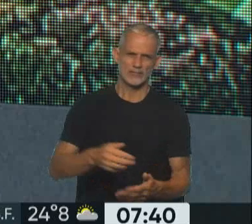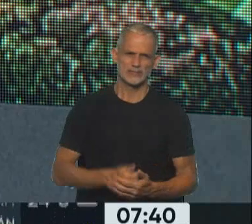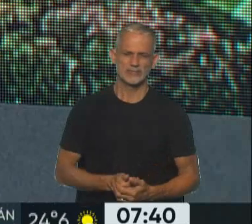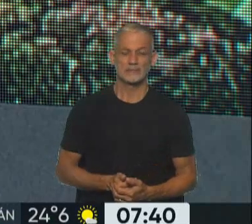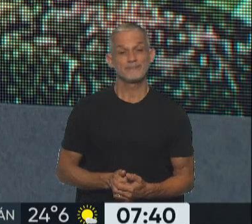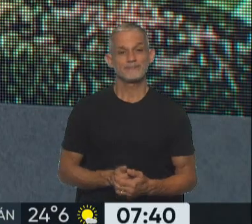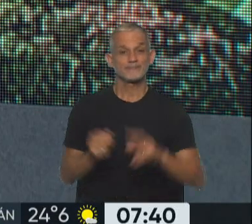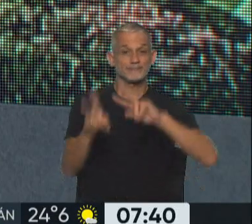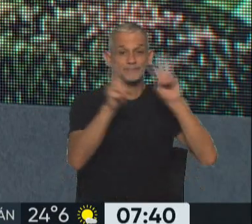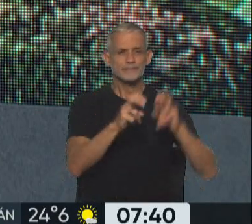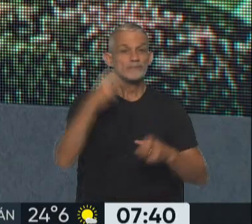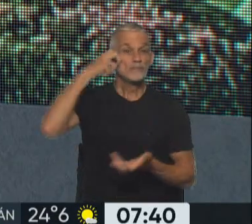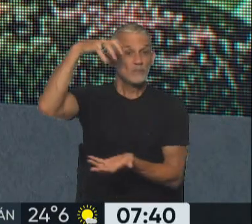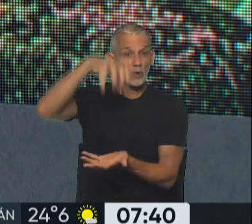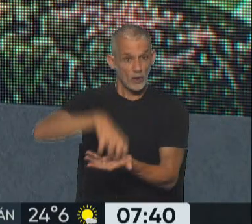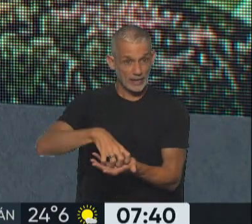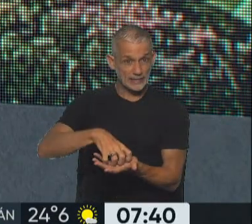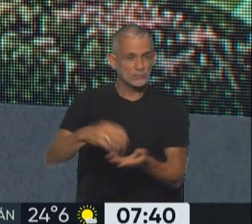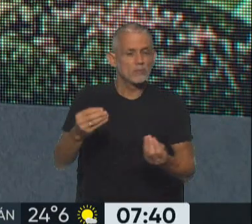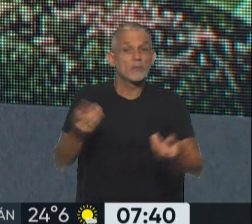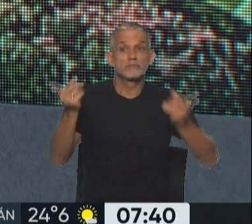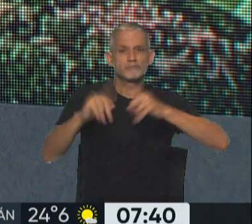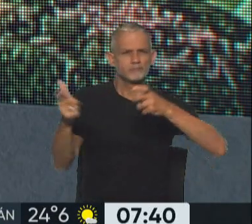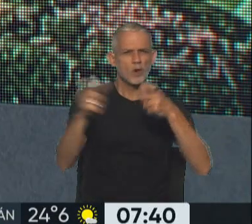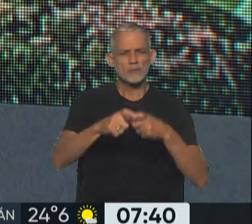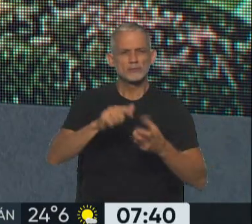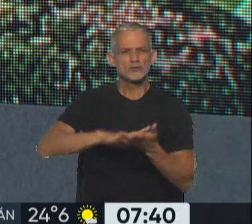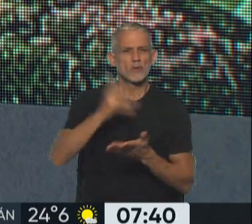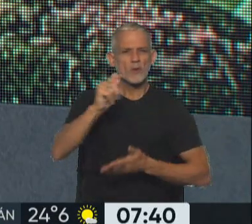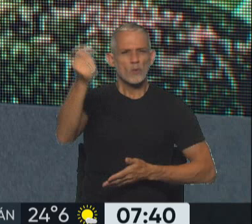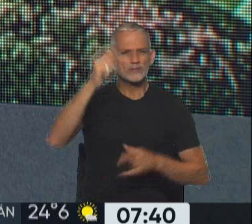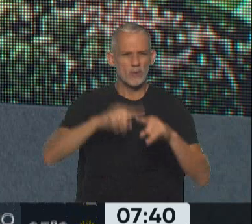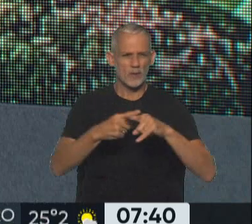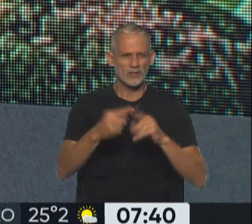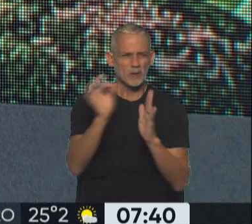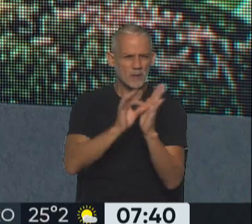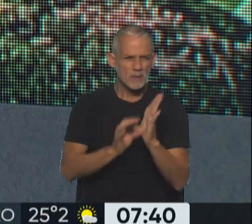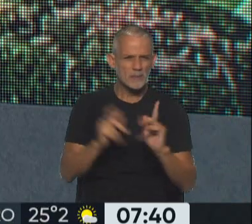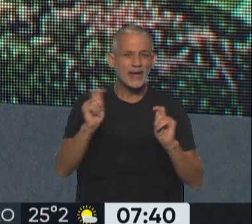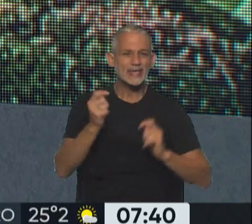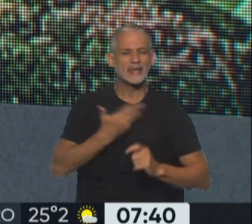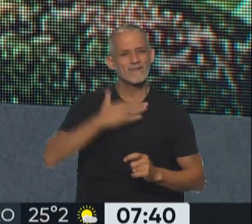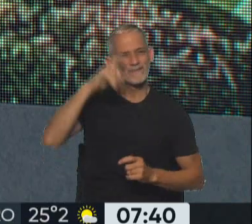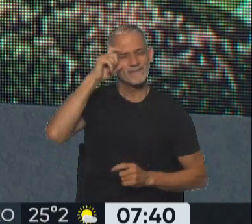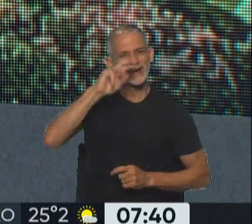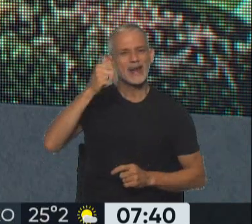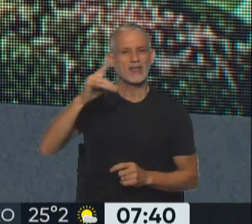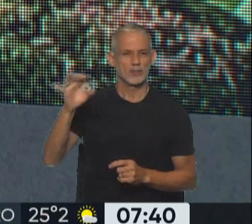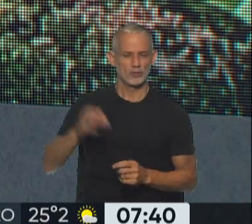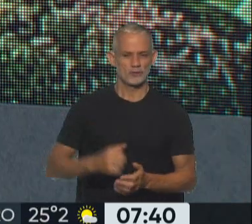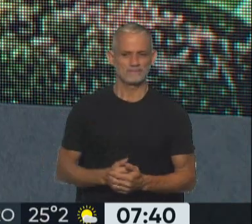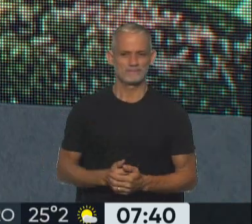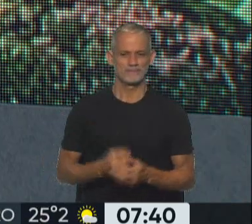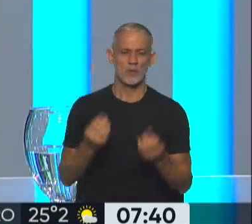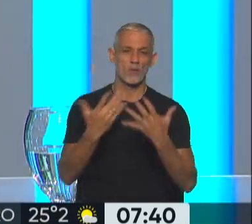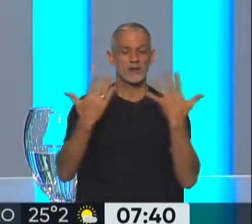Nos vamos ya mismo al Congreso Nacional porque volvió a reunirse la Comisión de Juicio Político todos los detalles con Fernando. ¿Qué tal? Muy buen